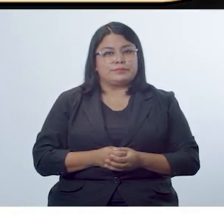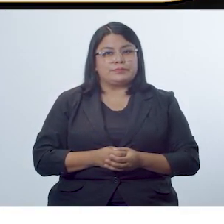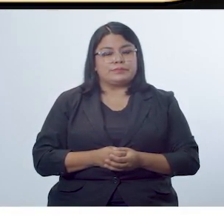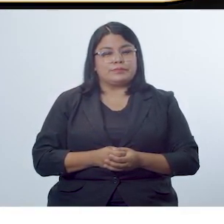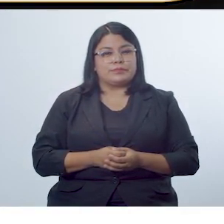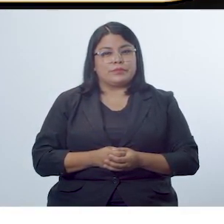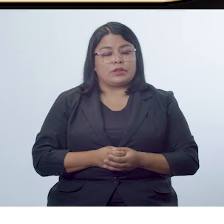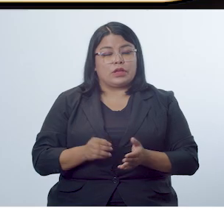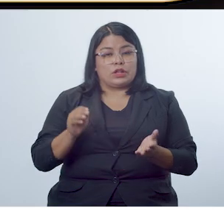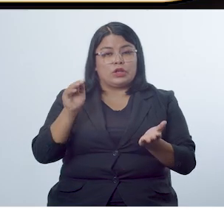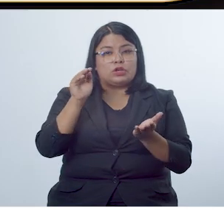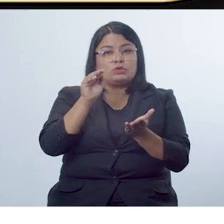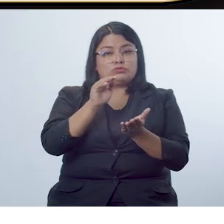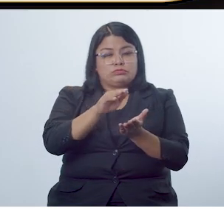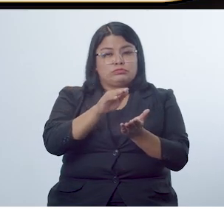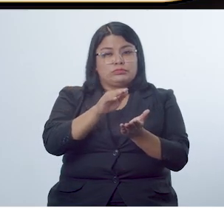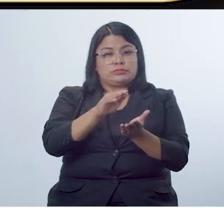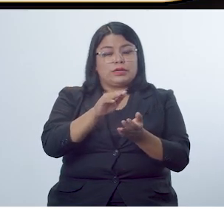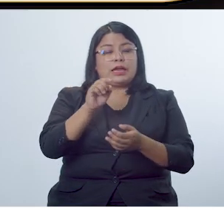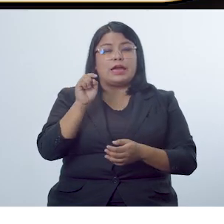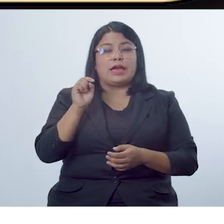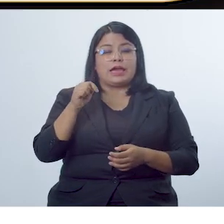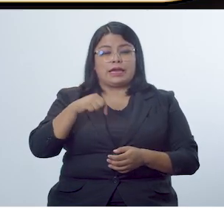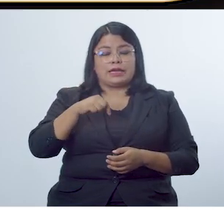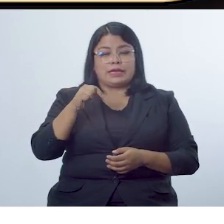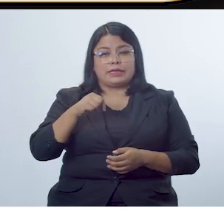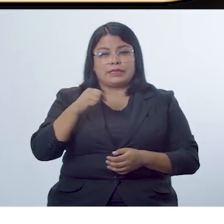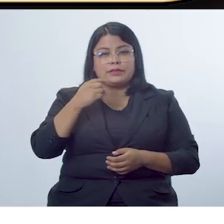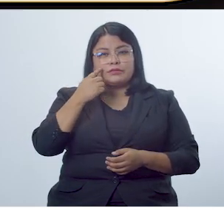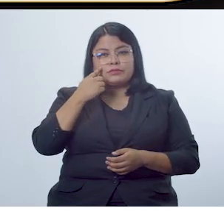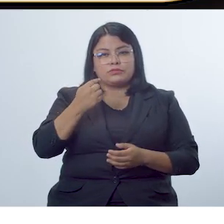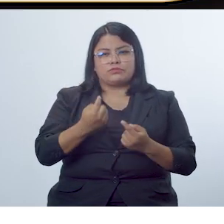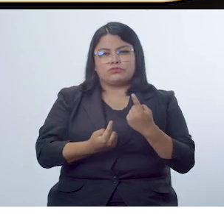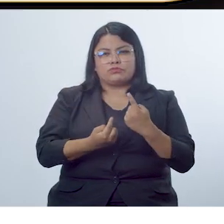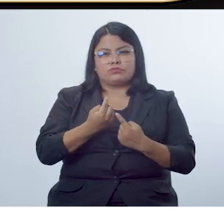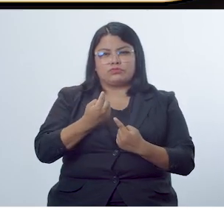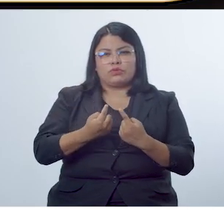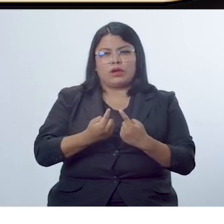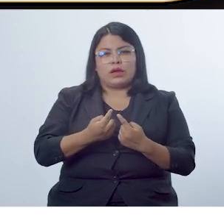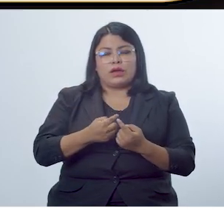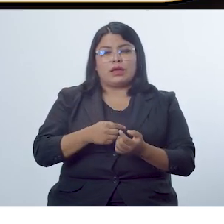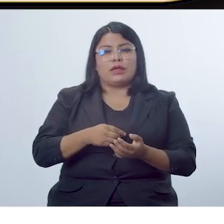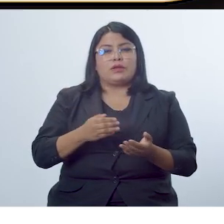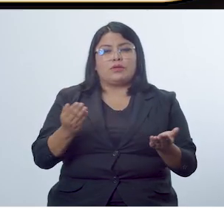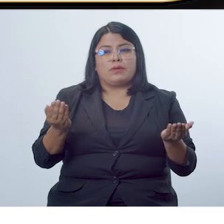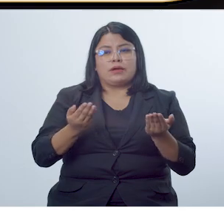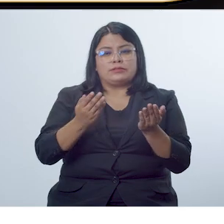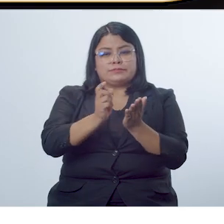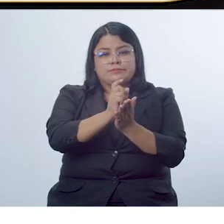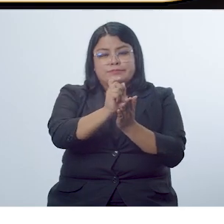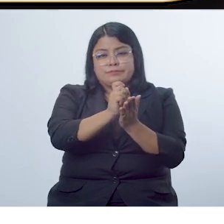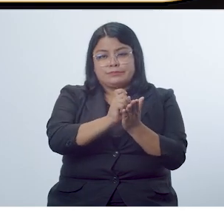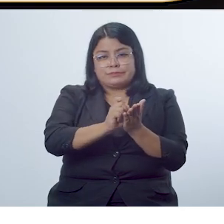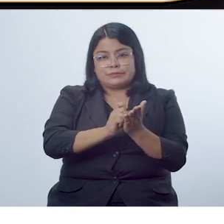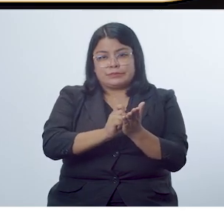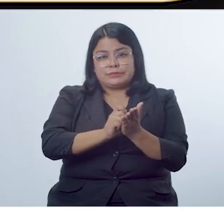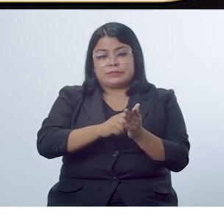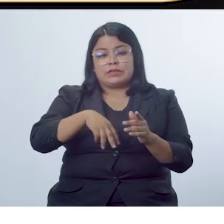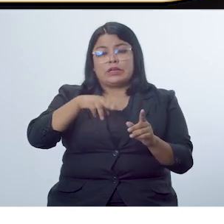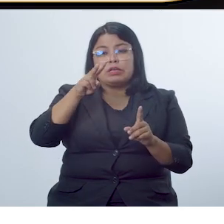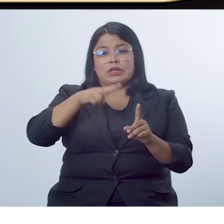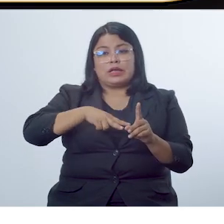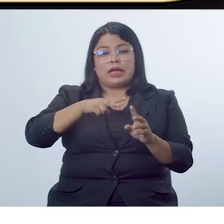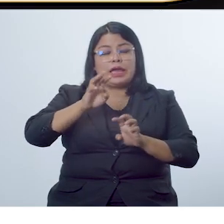Producto de la unidad. En este apartado, se declara cuál será la producción textual y cuáles serán los criterios de